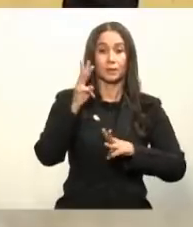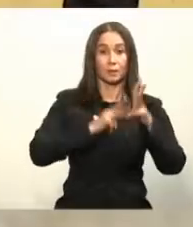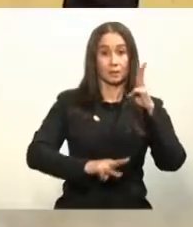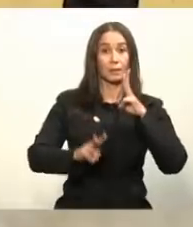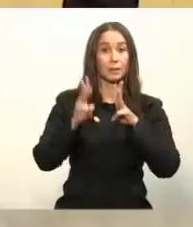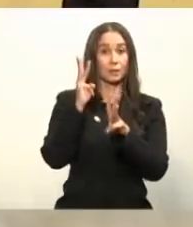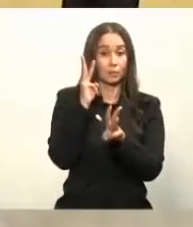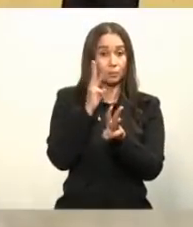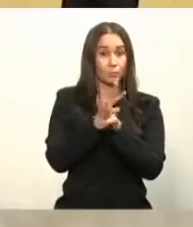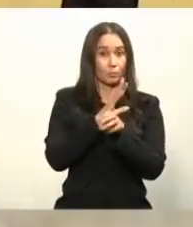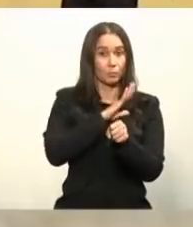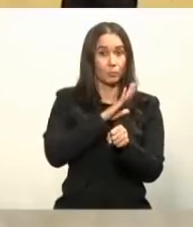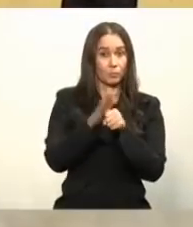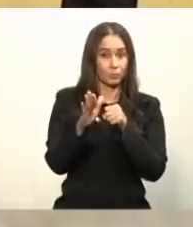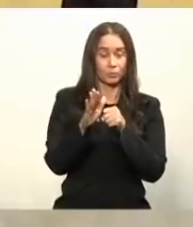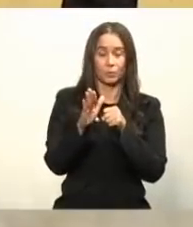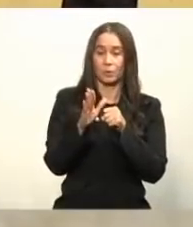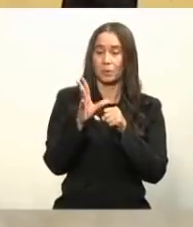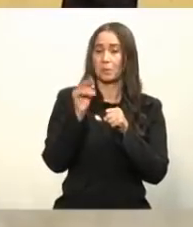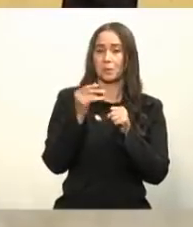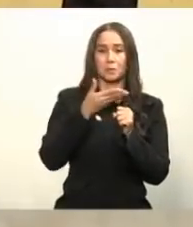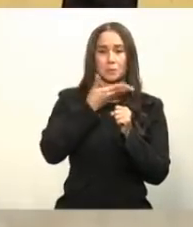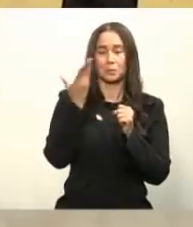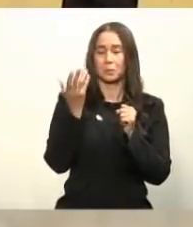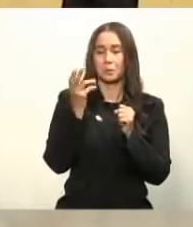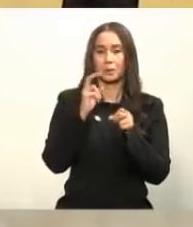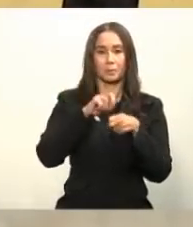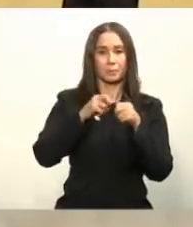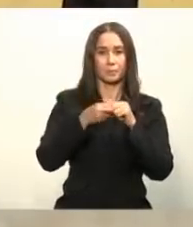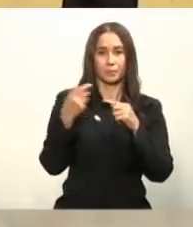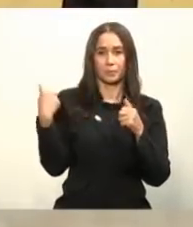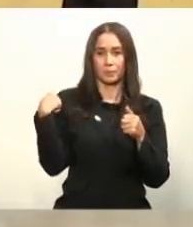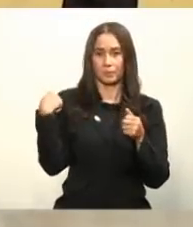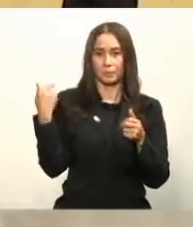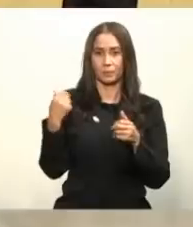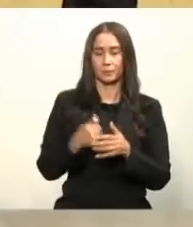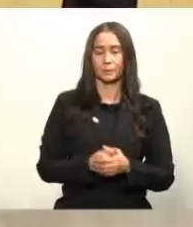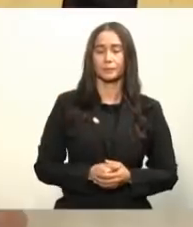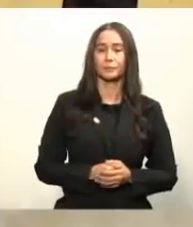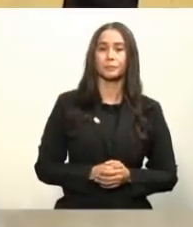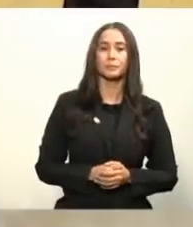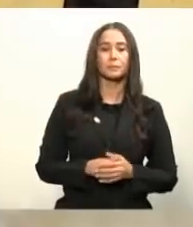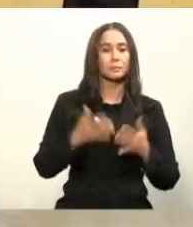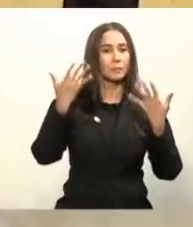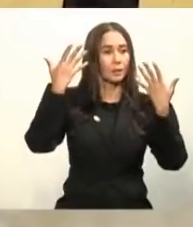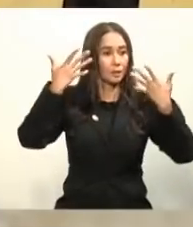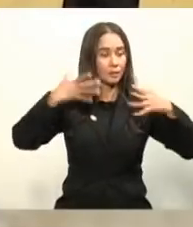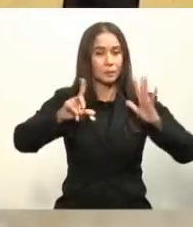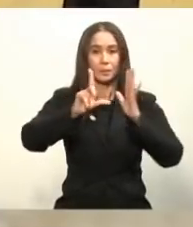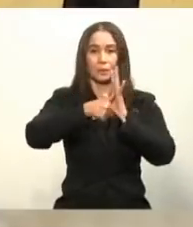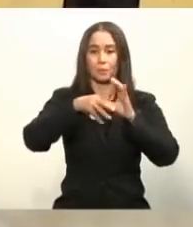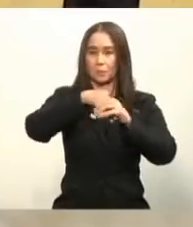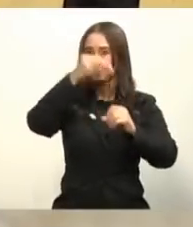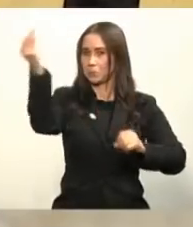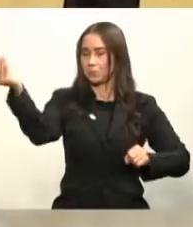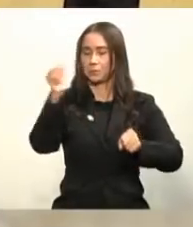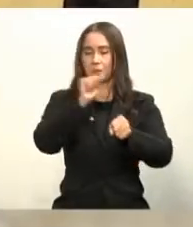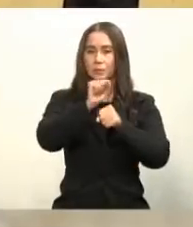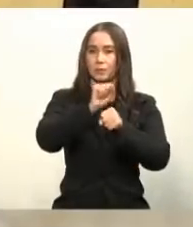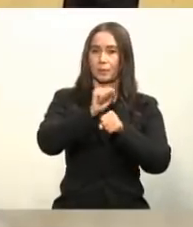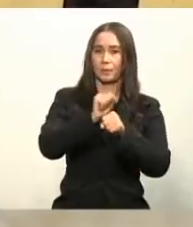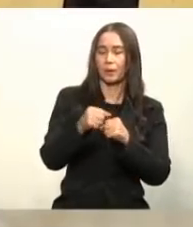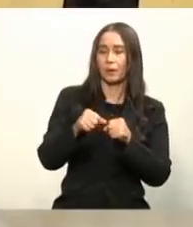déjenme decirle, es muy bajo ese porcentaje. Y finalmente, pues, ya podrán salir a sus trabajos o a